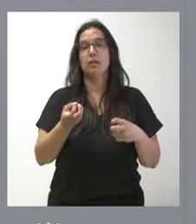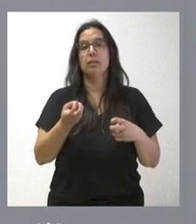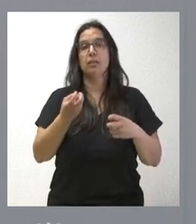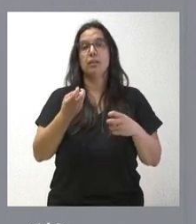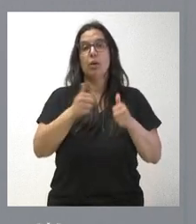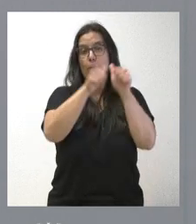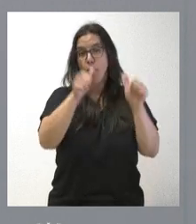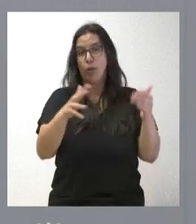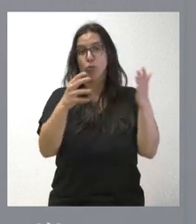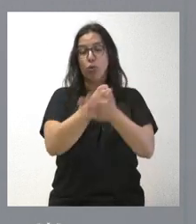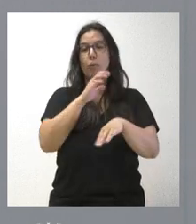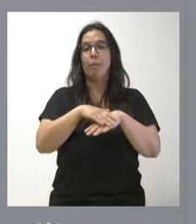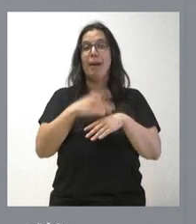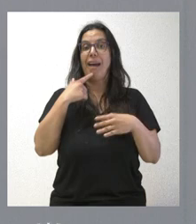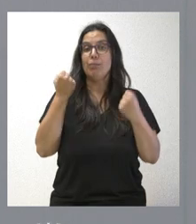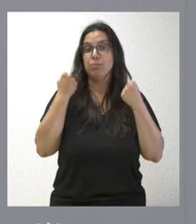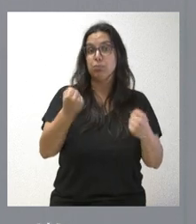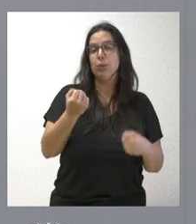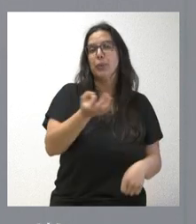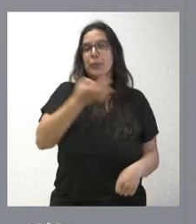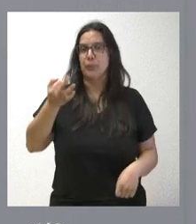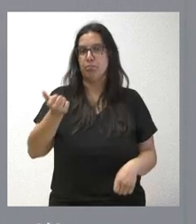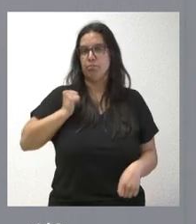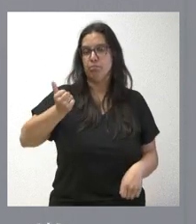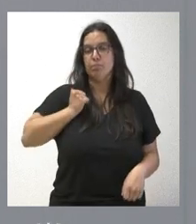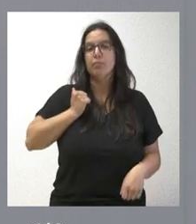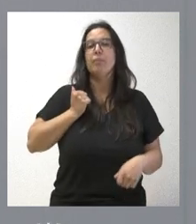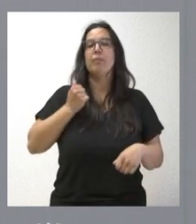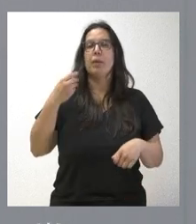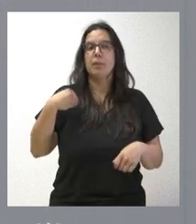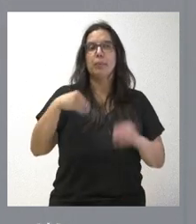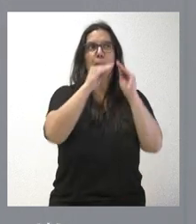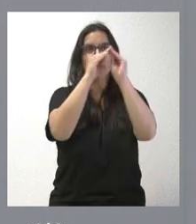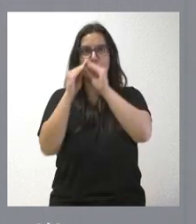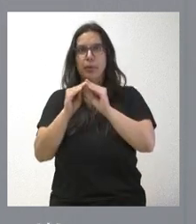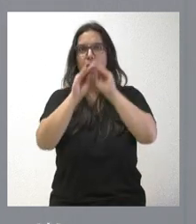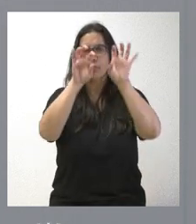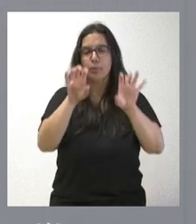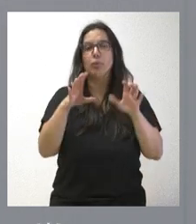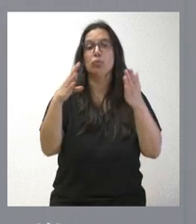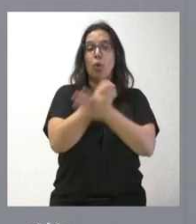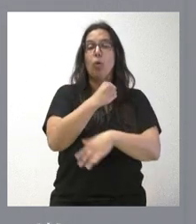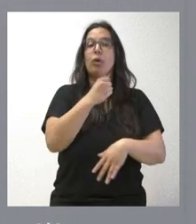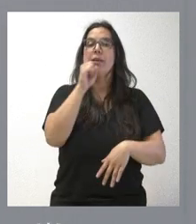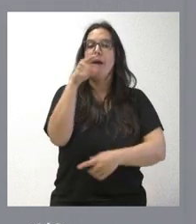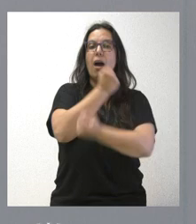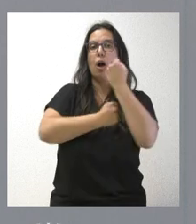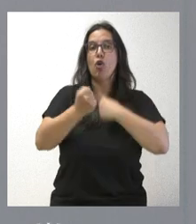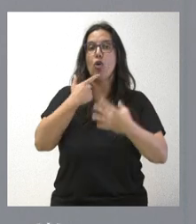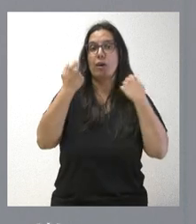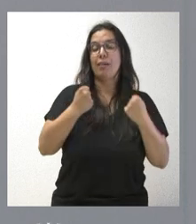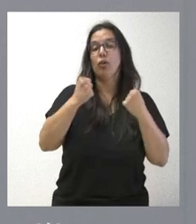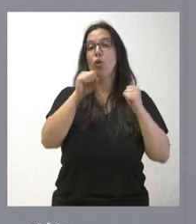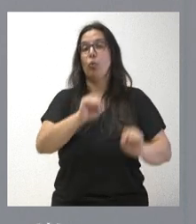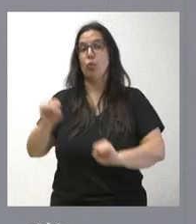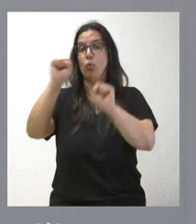modelos, mejorando la eficiencia energética, la propia instalación del mueble y contribuye al ahorro energético, a la protección del medioambiente